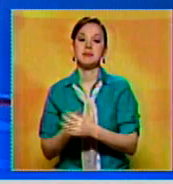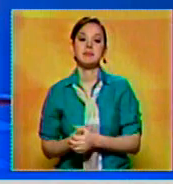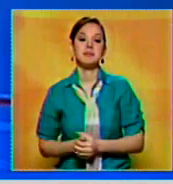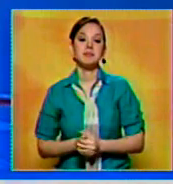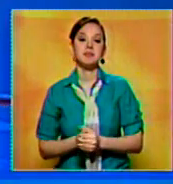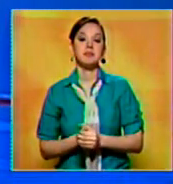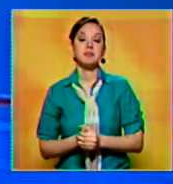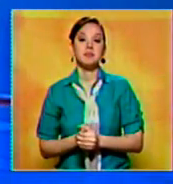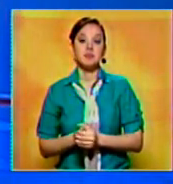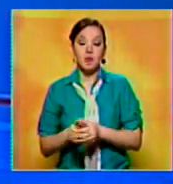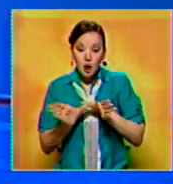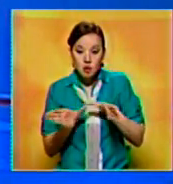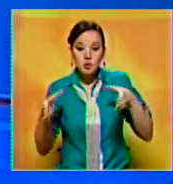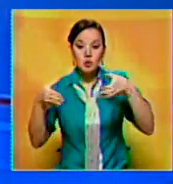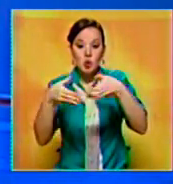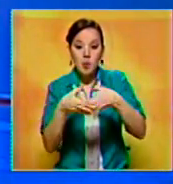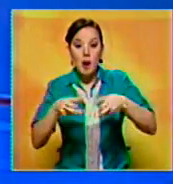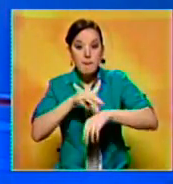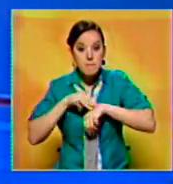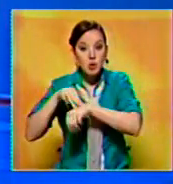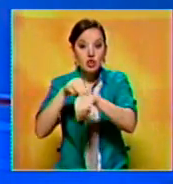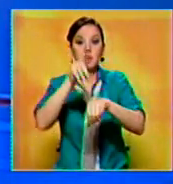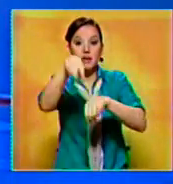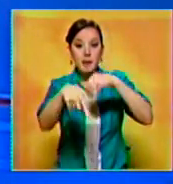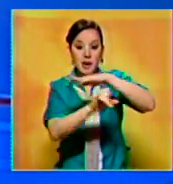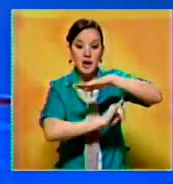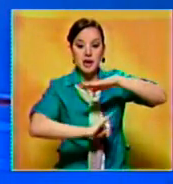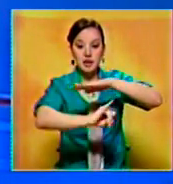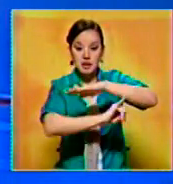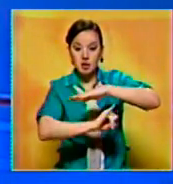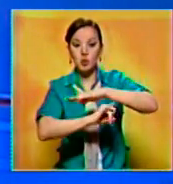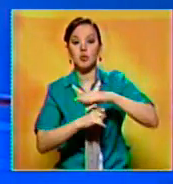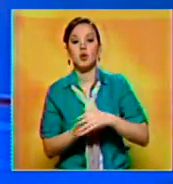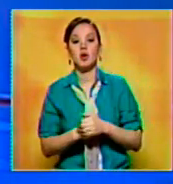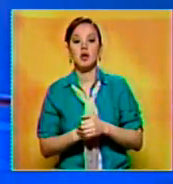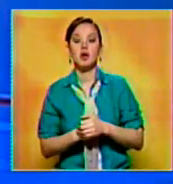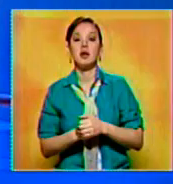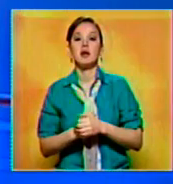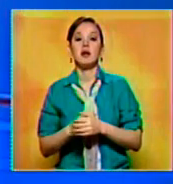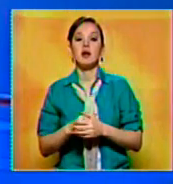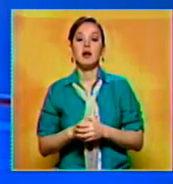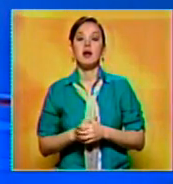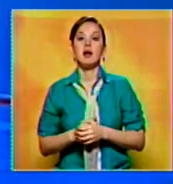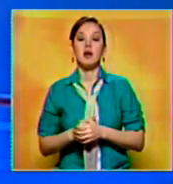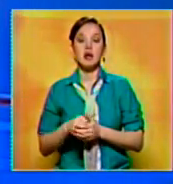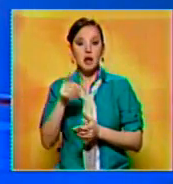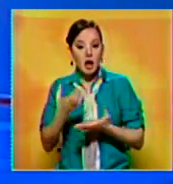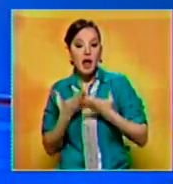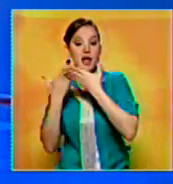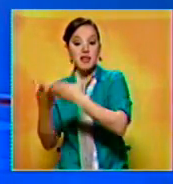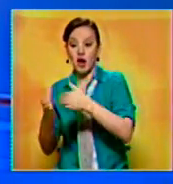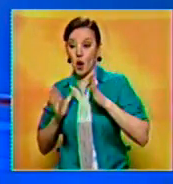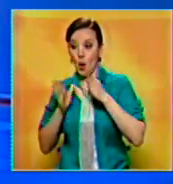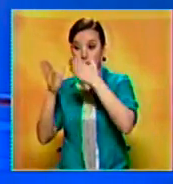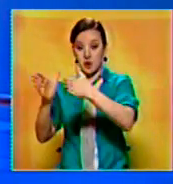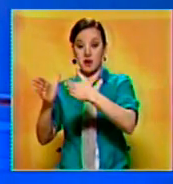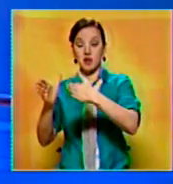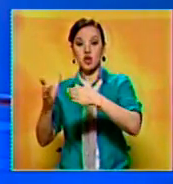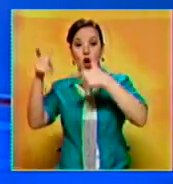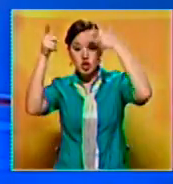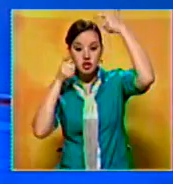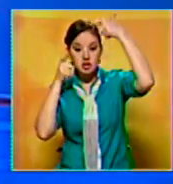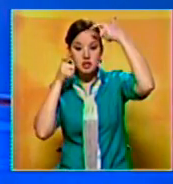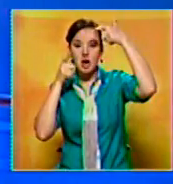La Cámara Municipal y el Instituto para el Desarrollo de Mario Briseño y Ragori otorgaron el premio Comandante Hugo Chávez